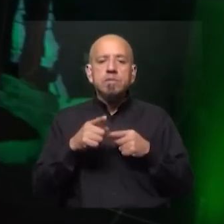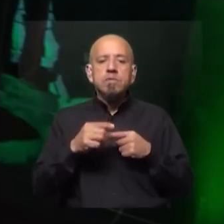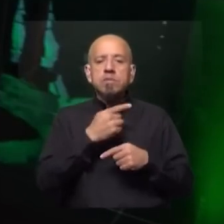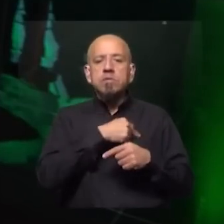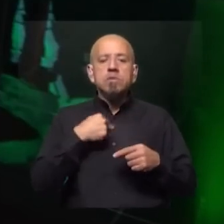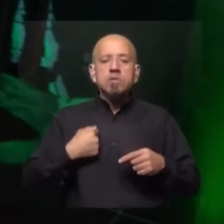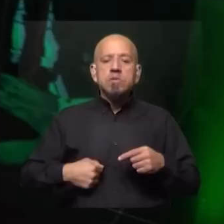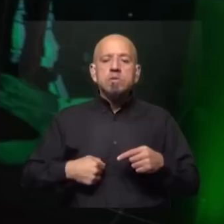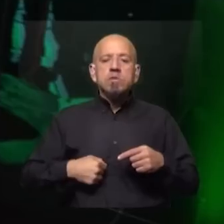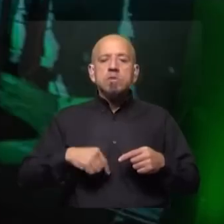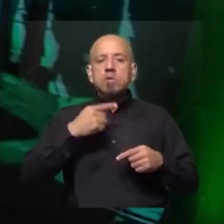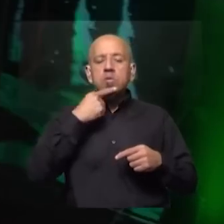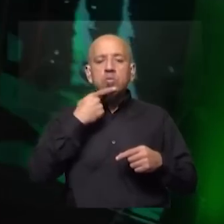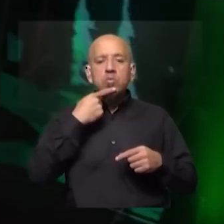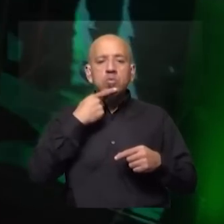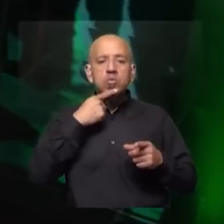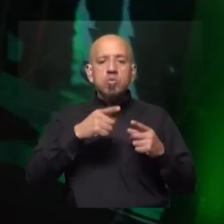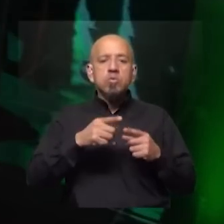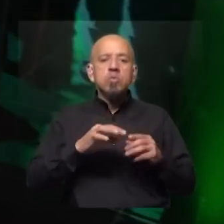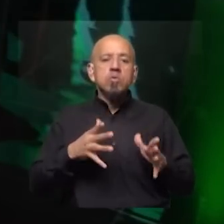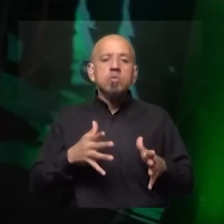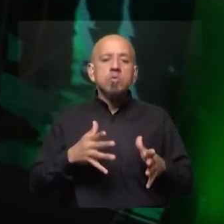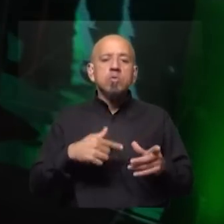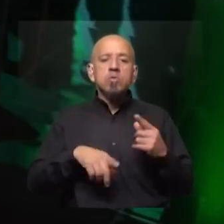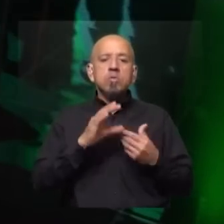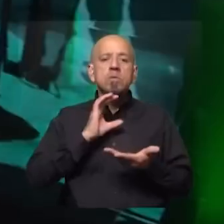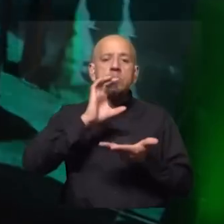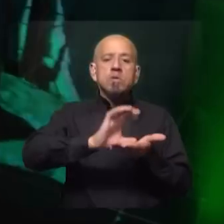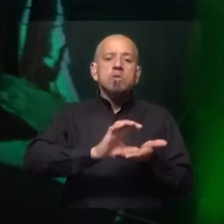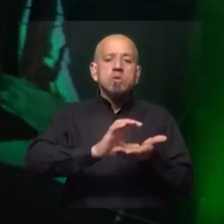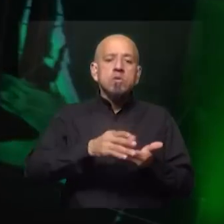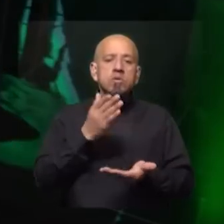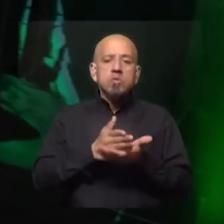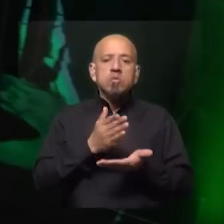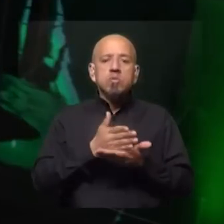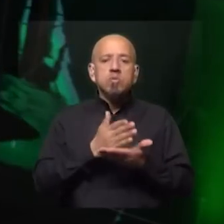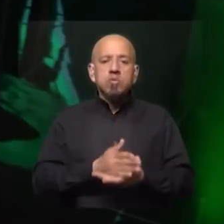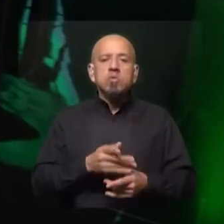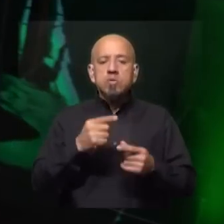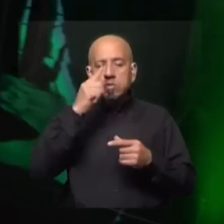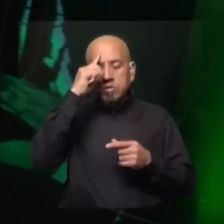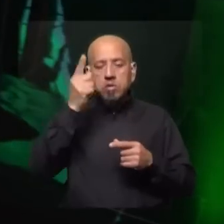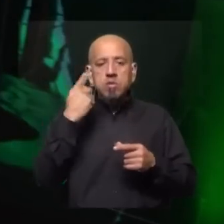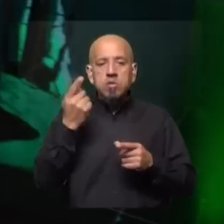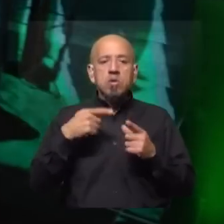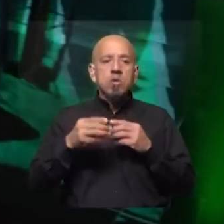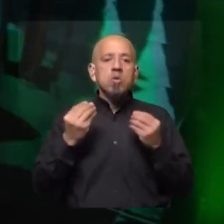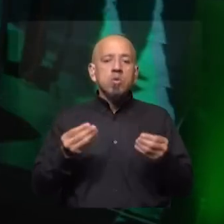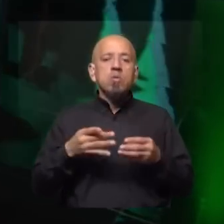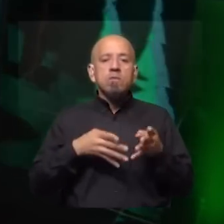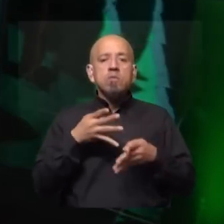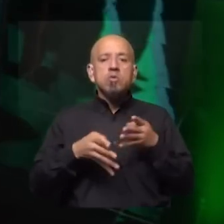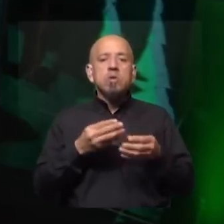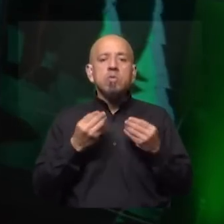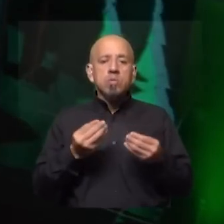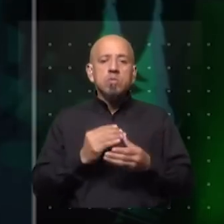China pero también la de Rusia en el continente? ¿Cómo es? ¿A través de inversiones? ¿A través de cooperación? ¿A través de las multinacionales? ¿Cómo es que funciona? entender